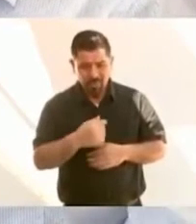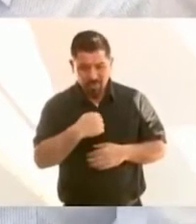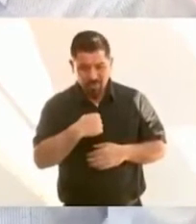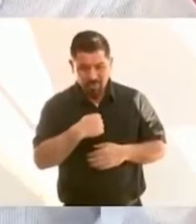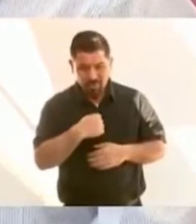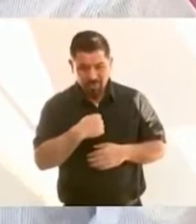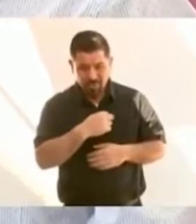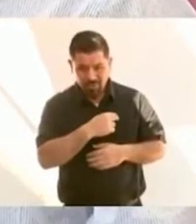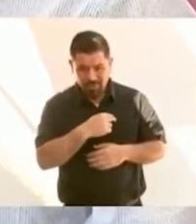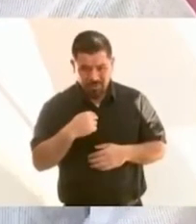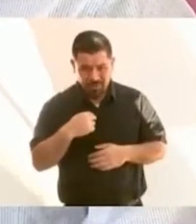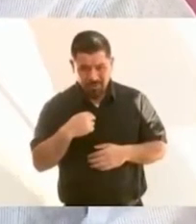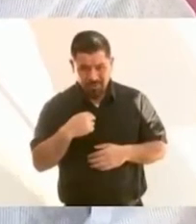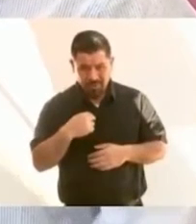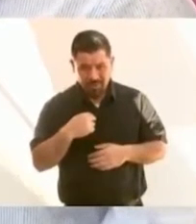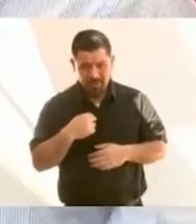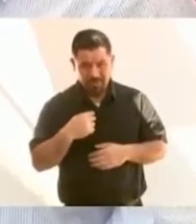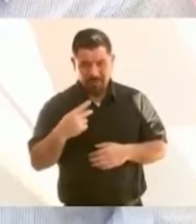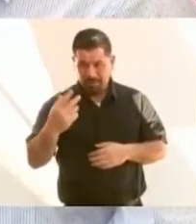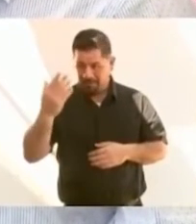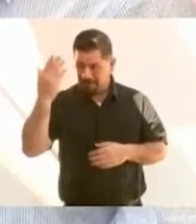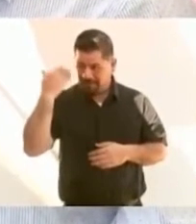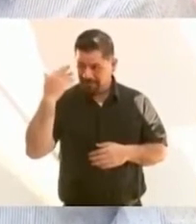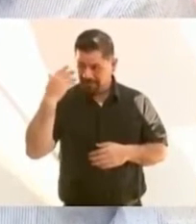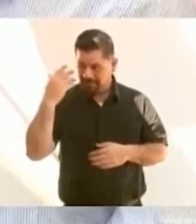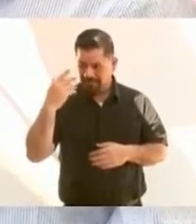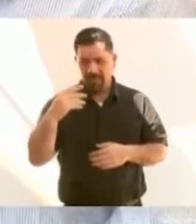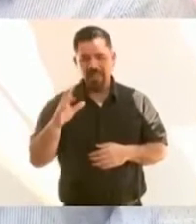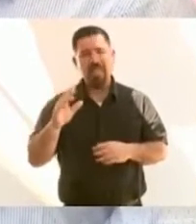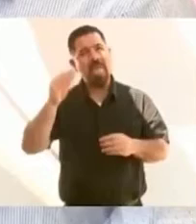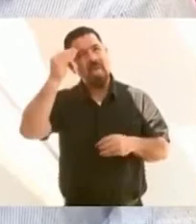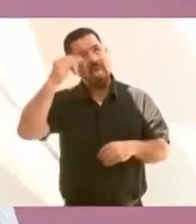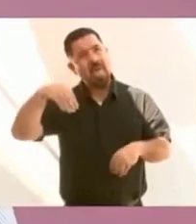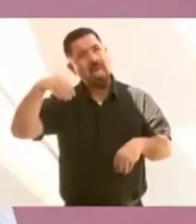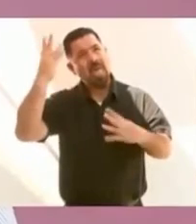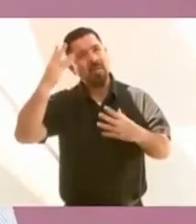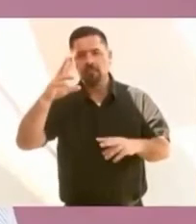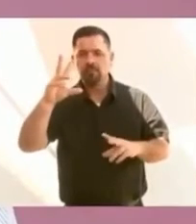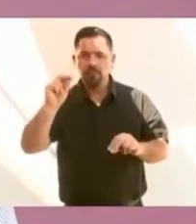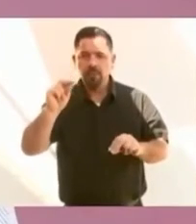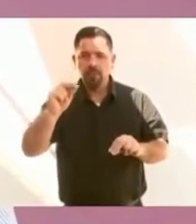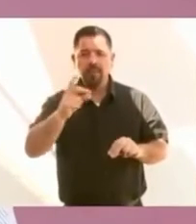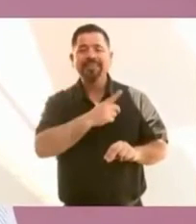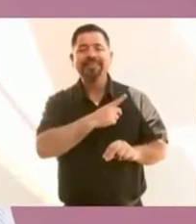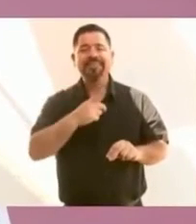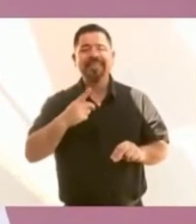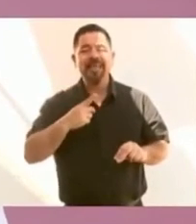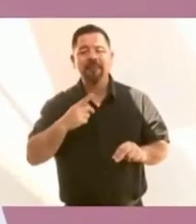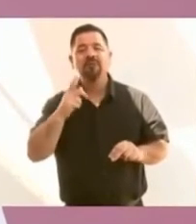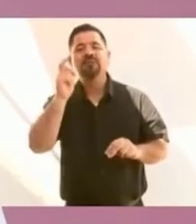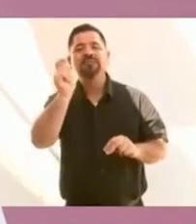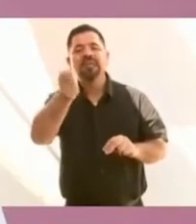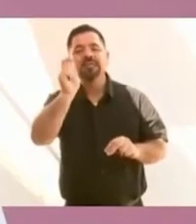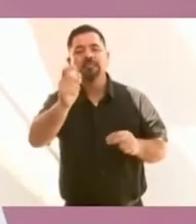con nuestro pasado histórico. Lo que queremos es la reconciliación,